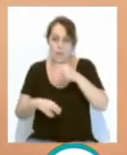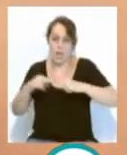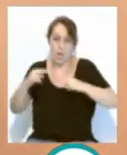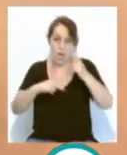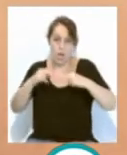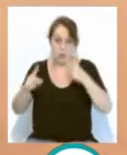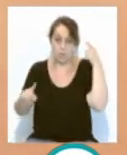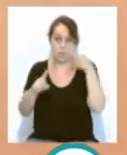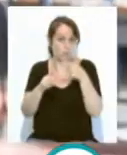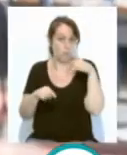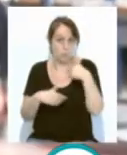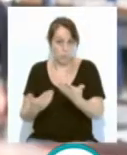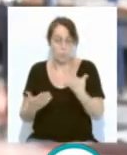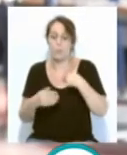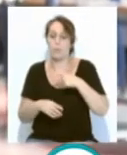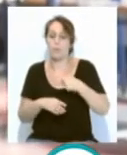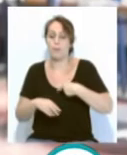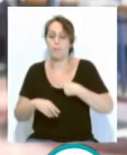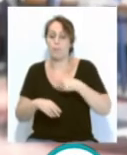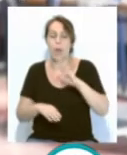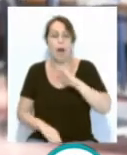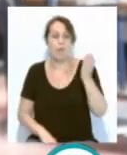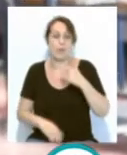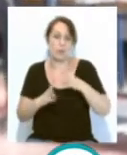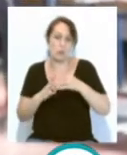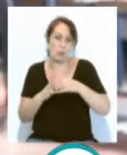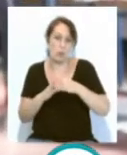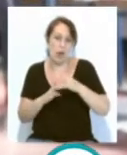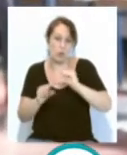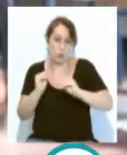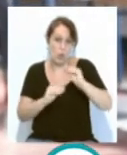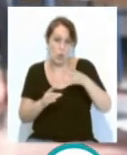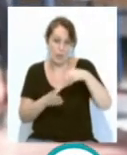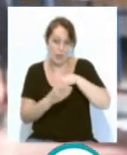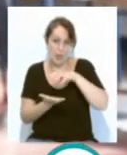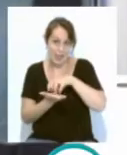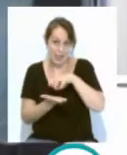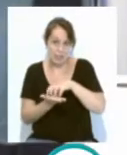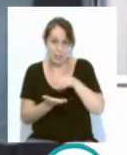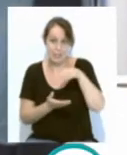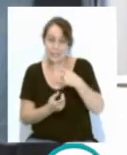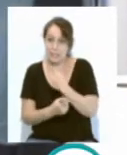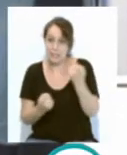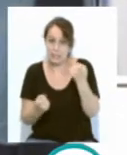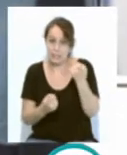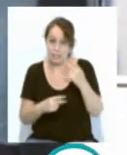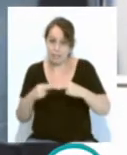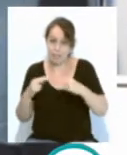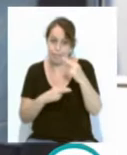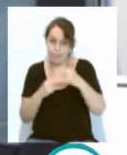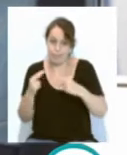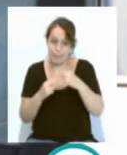actuación en el Colegio Santa Teresa es subsanar varios daños estructurales detectados en el centro y que requerirán intervenciones de